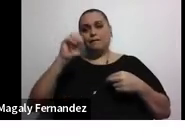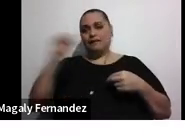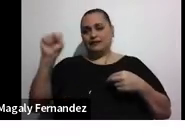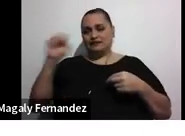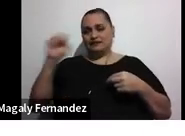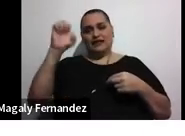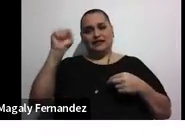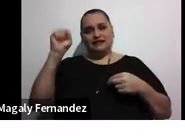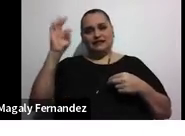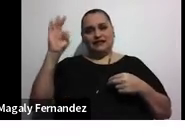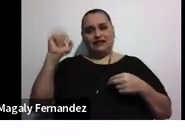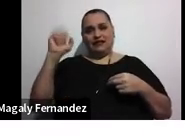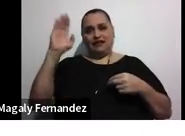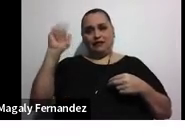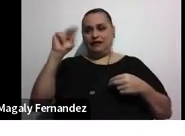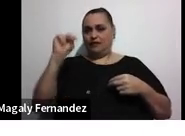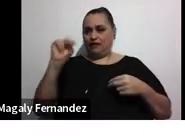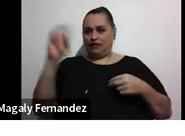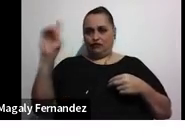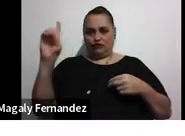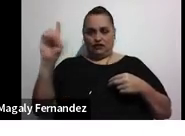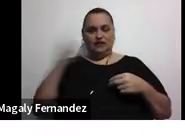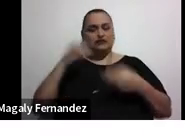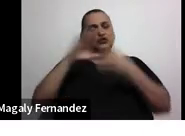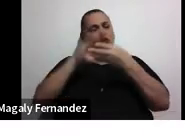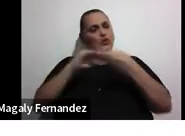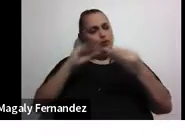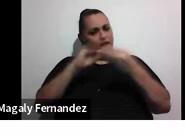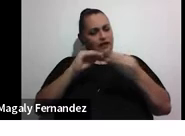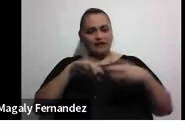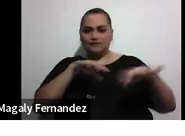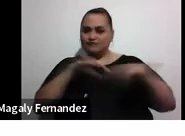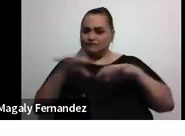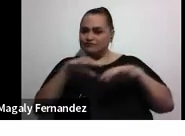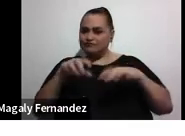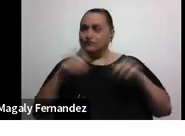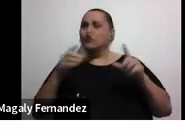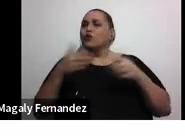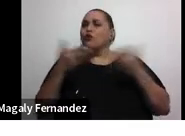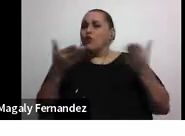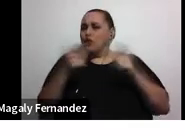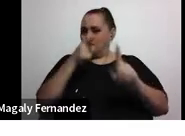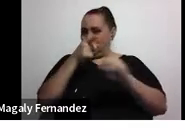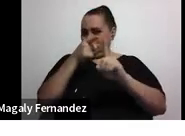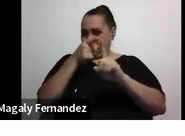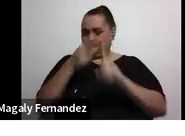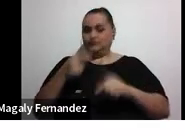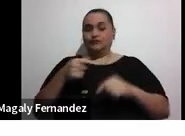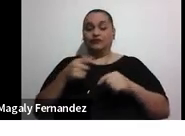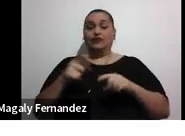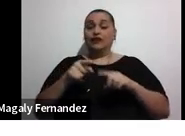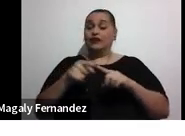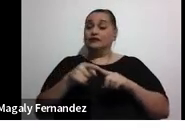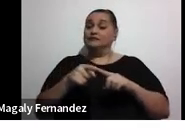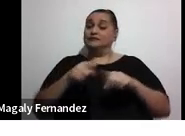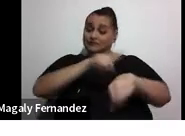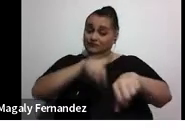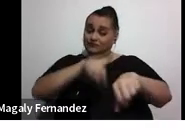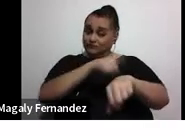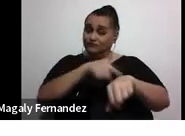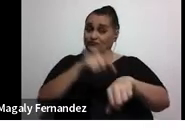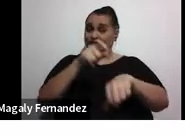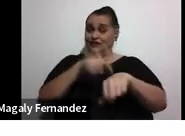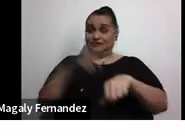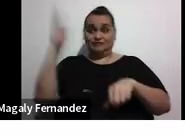Díaz. Les comentaré cuál será la dinámica de esta actividad. A lo largo del espacio ustedes